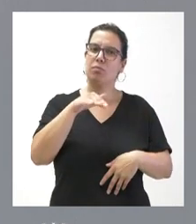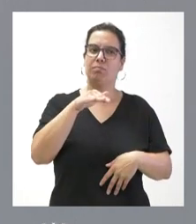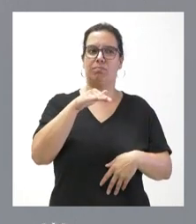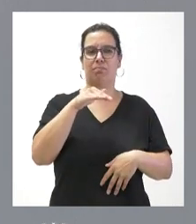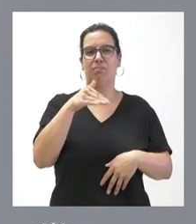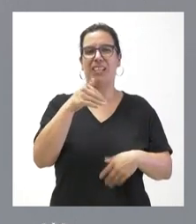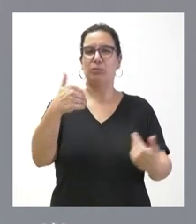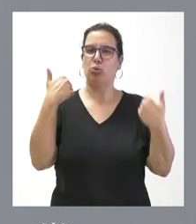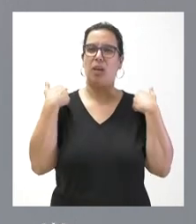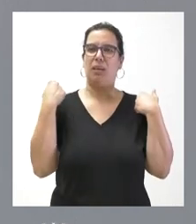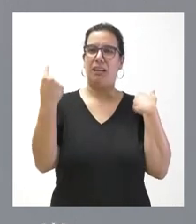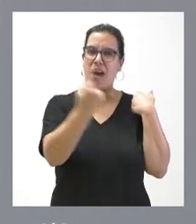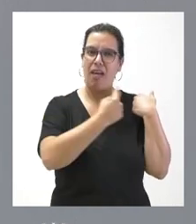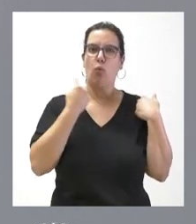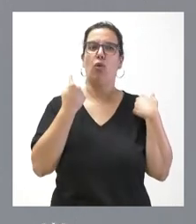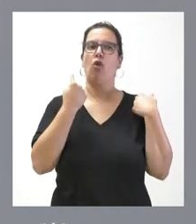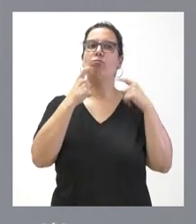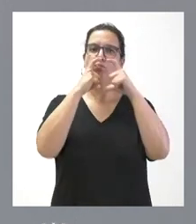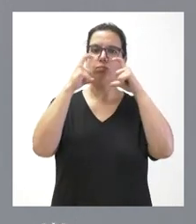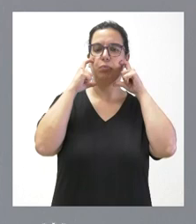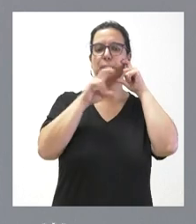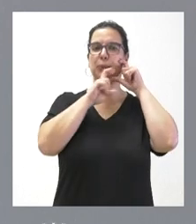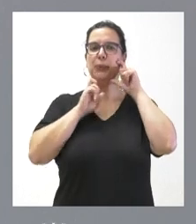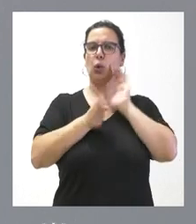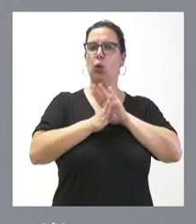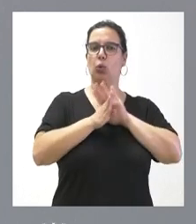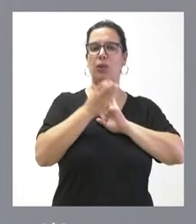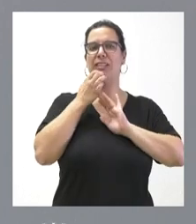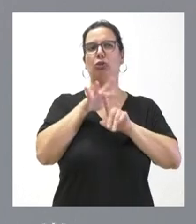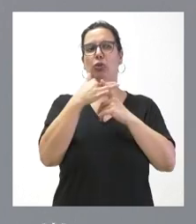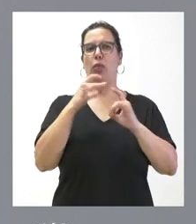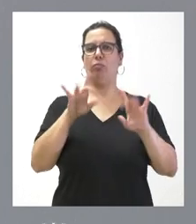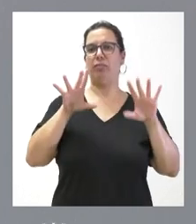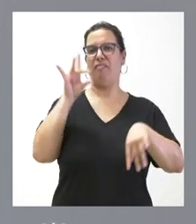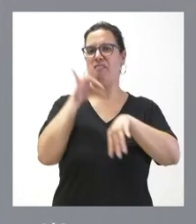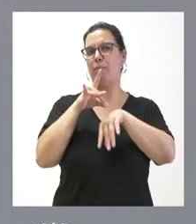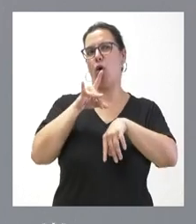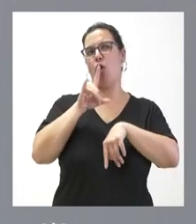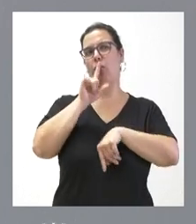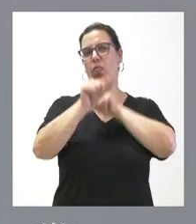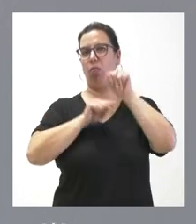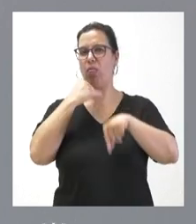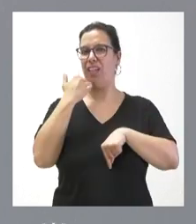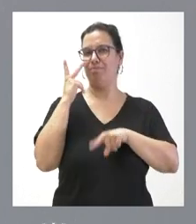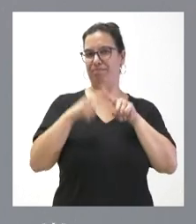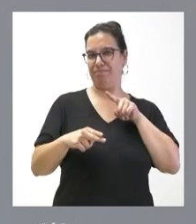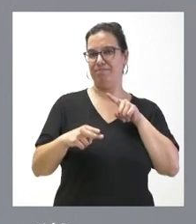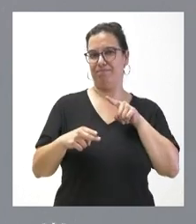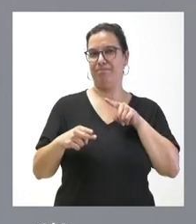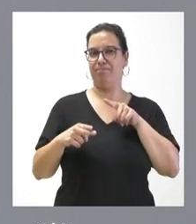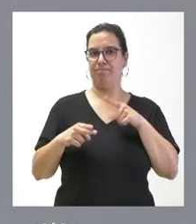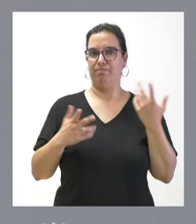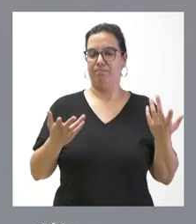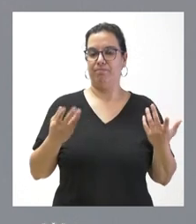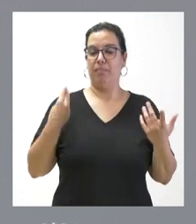demostrado durante la pandemia, en situaciones singulares. Y, por tanto, el que demos fase final a la aplicación del